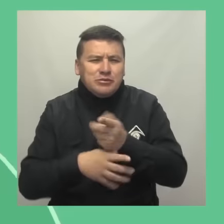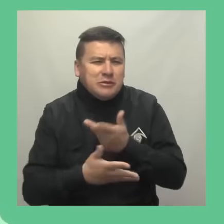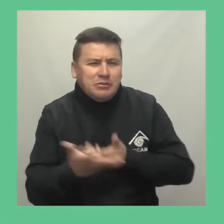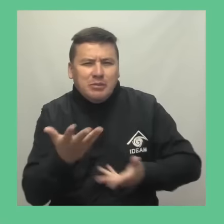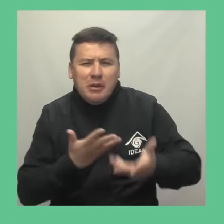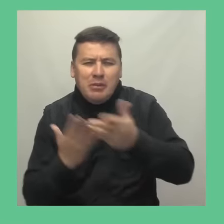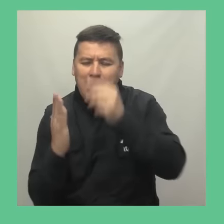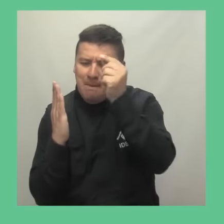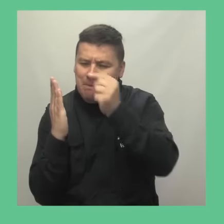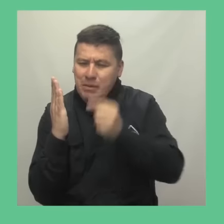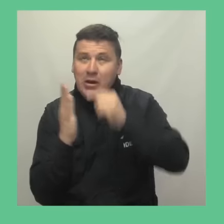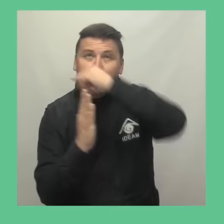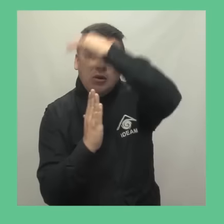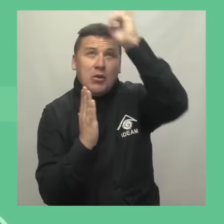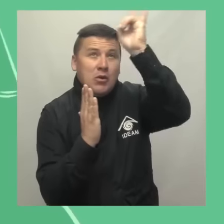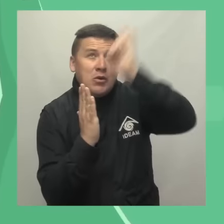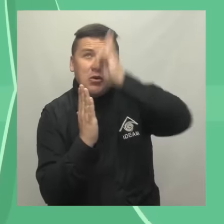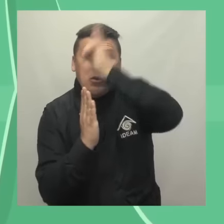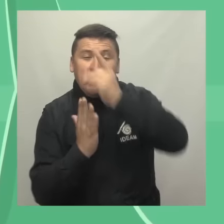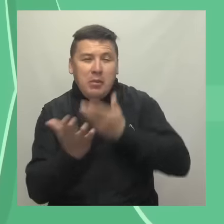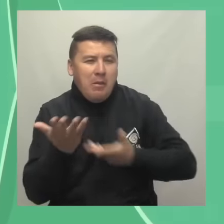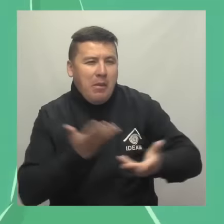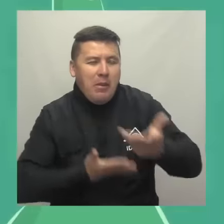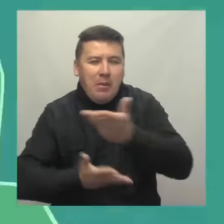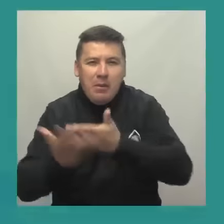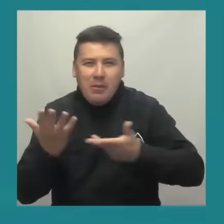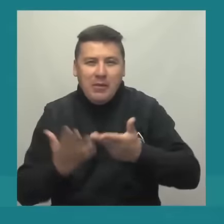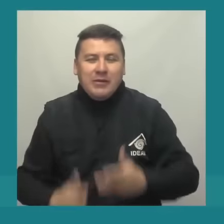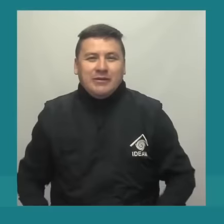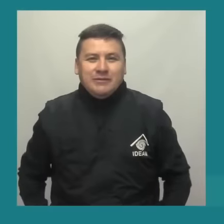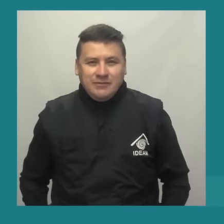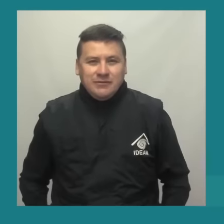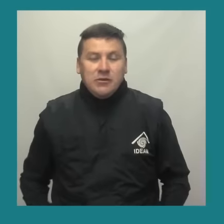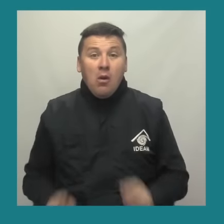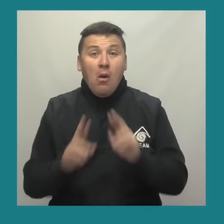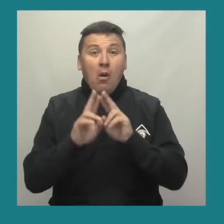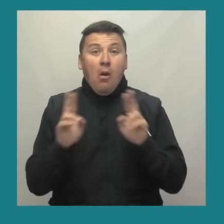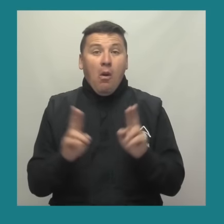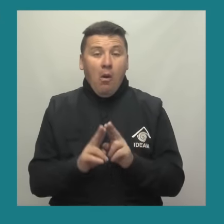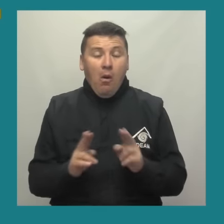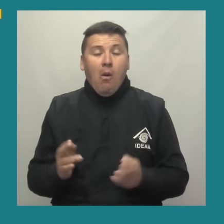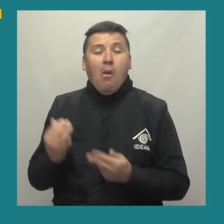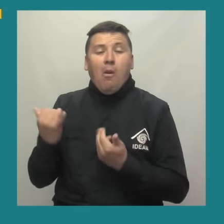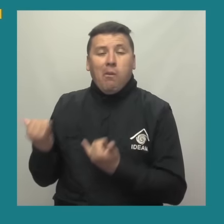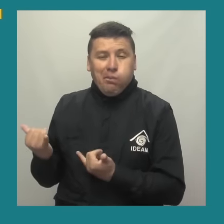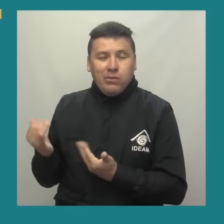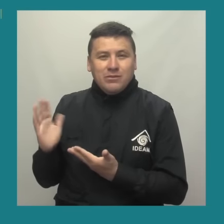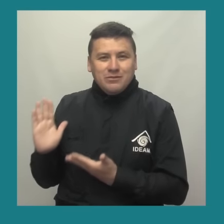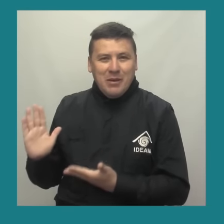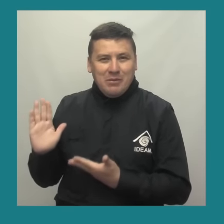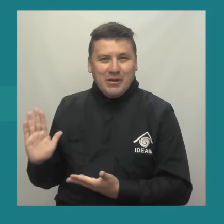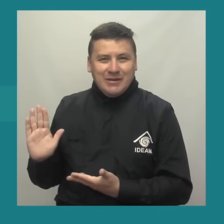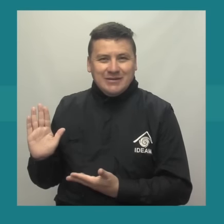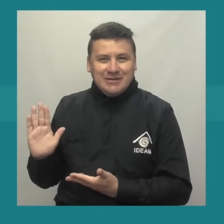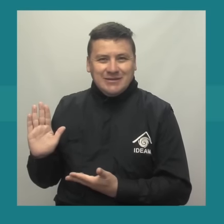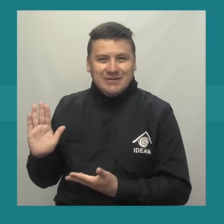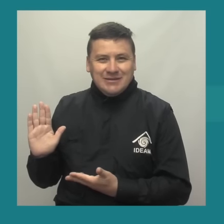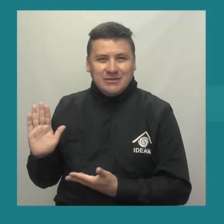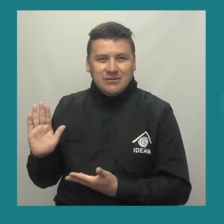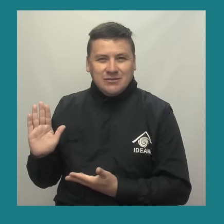real, detallada, satelital, recomendaciones y muchas opciones de interacción. Síganos a través de nuestras redes sociales.